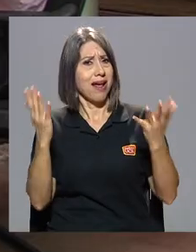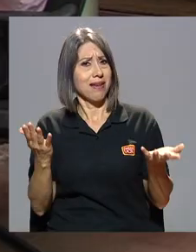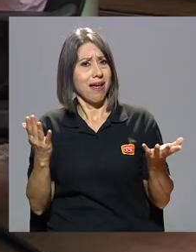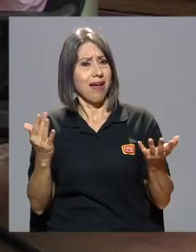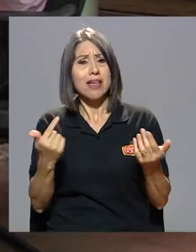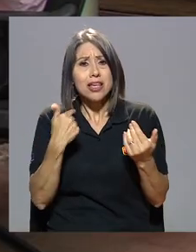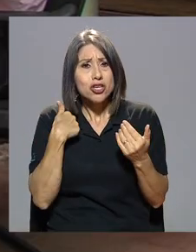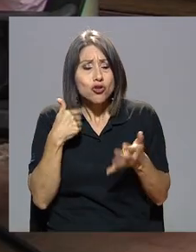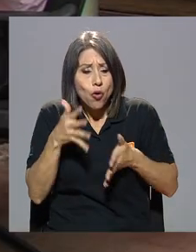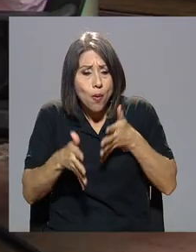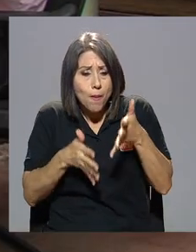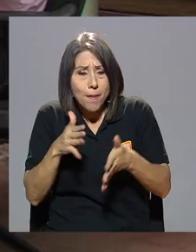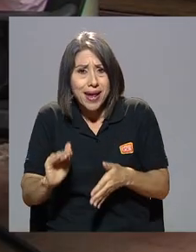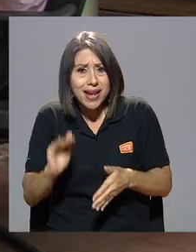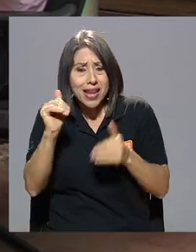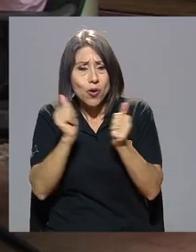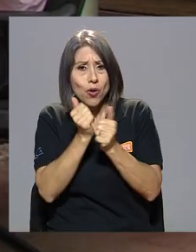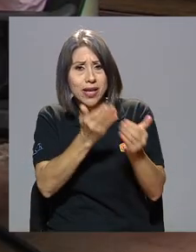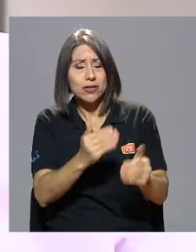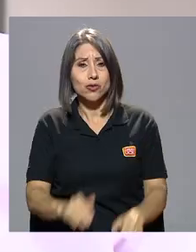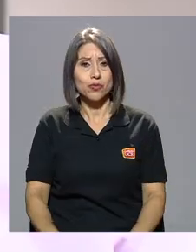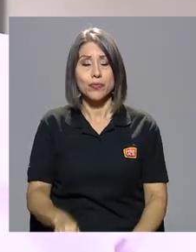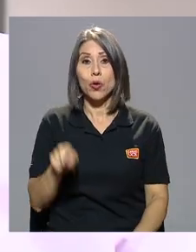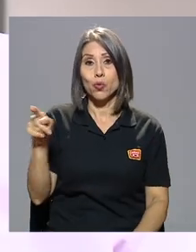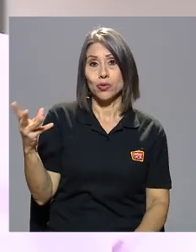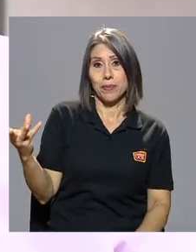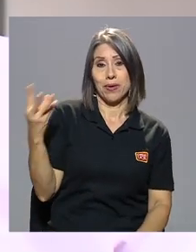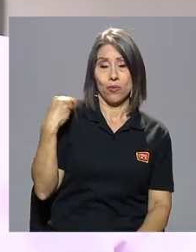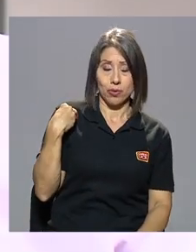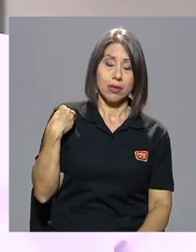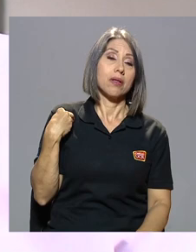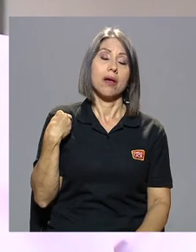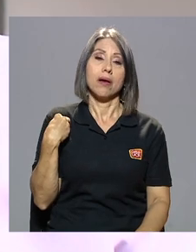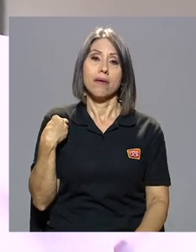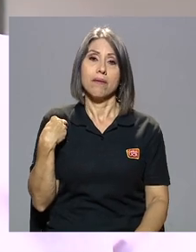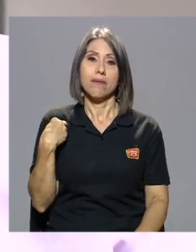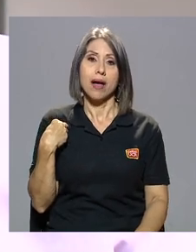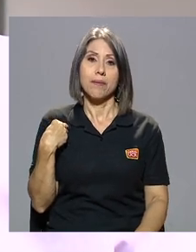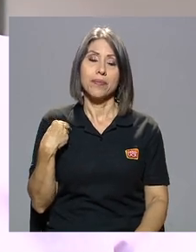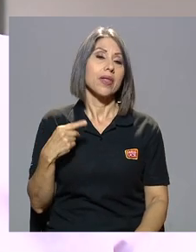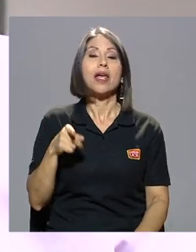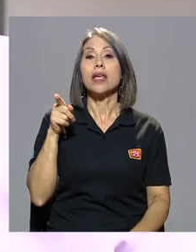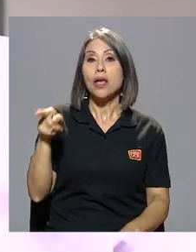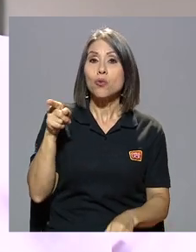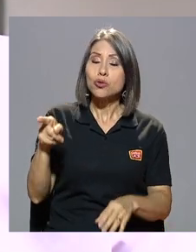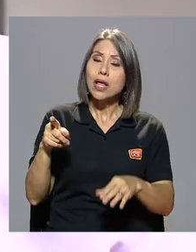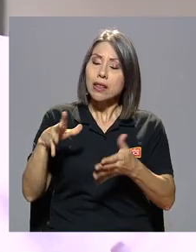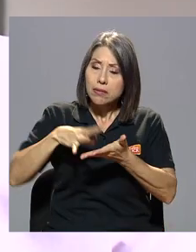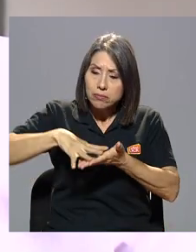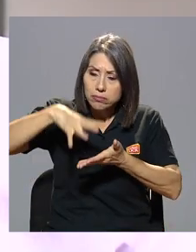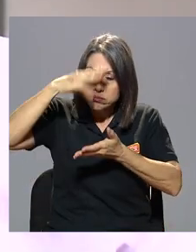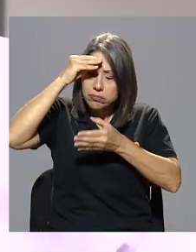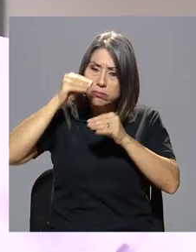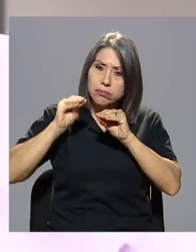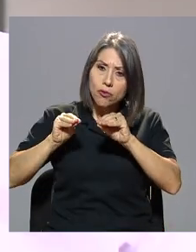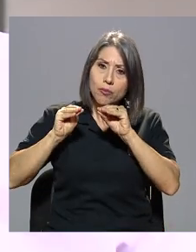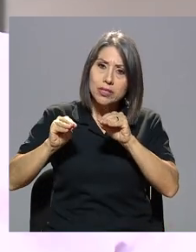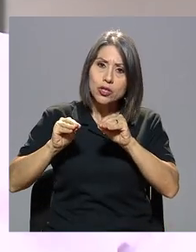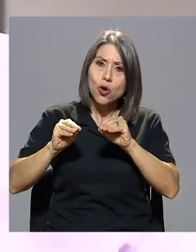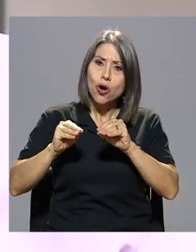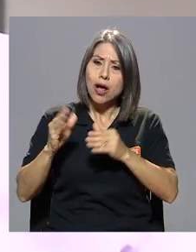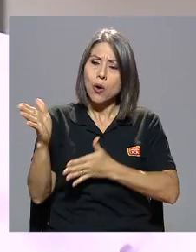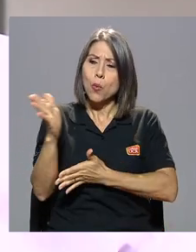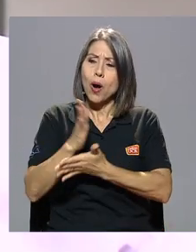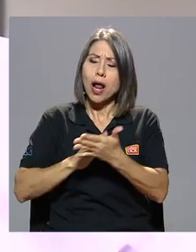extraordinaria y yo me crié con ellos usted me contaba que en ese periodo que el haber recibido esa formación le